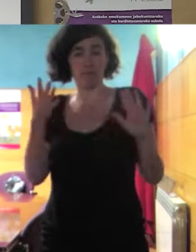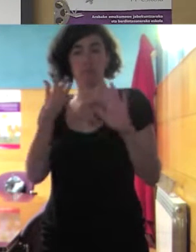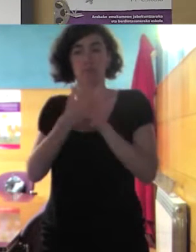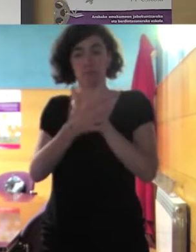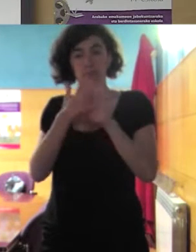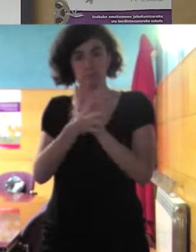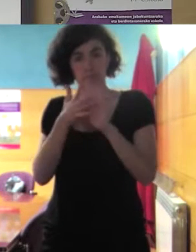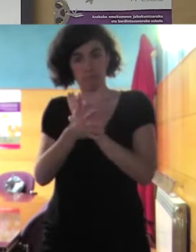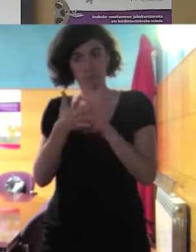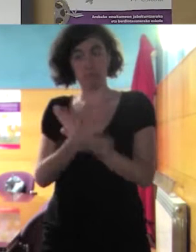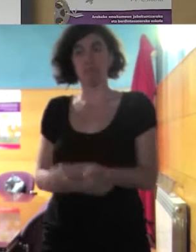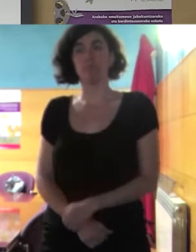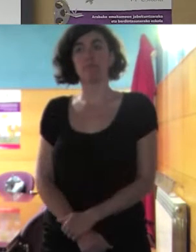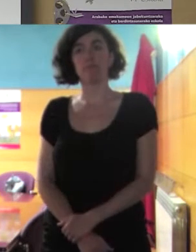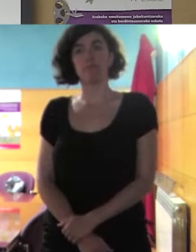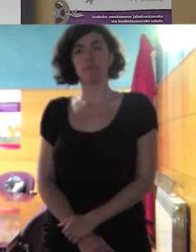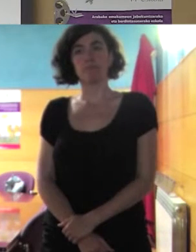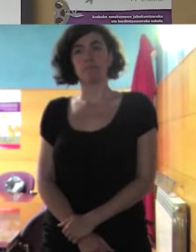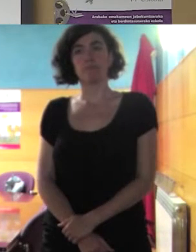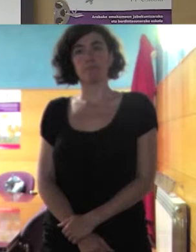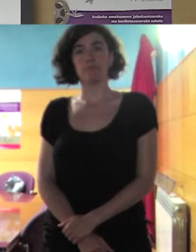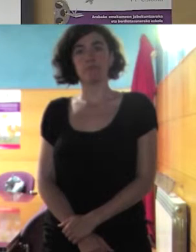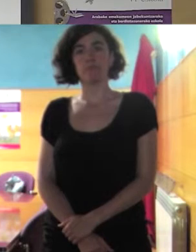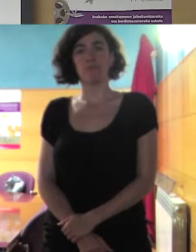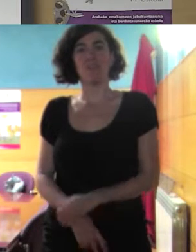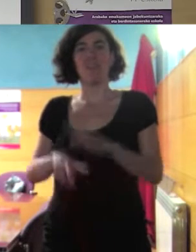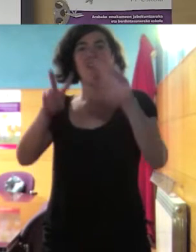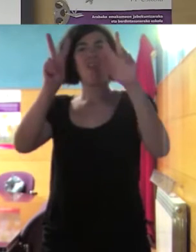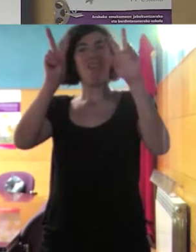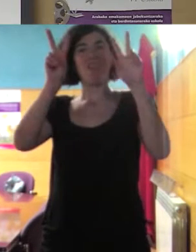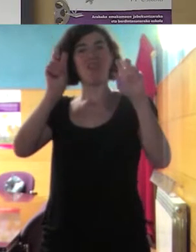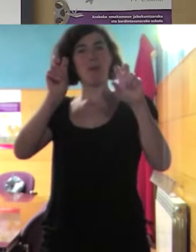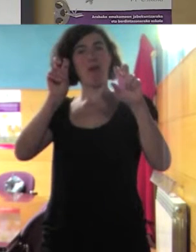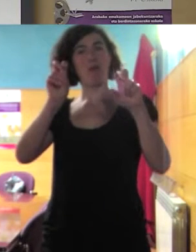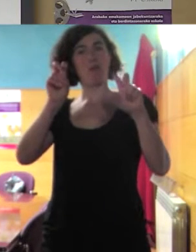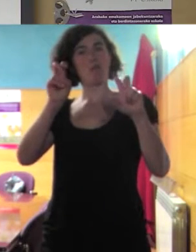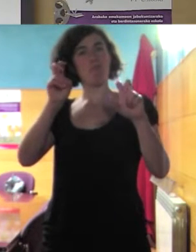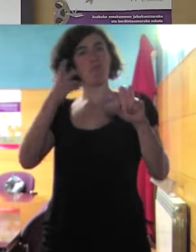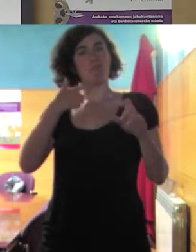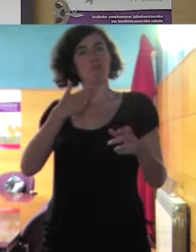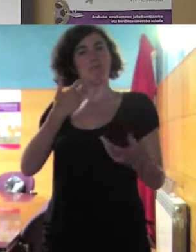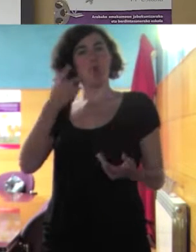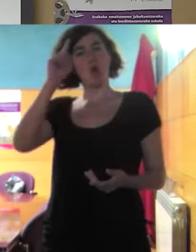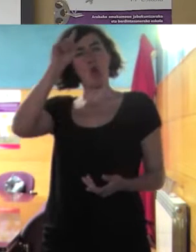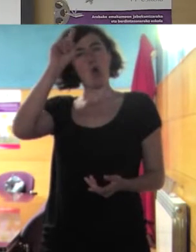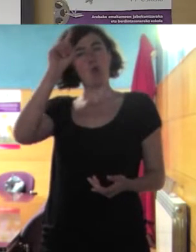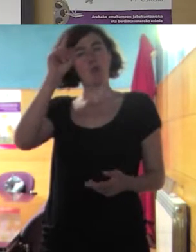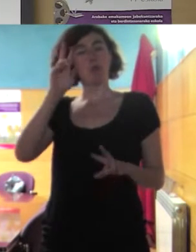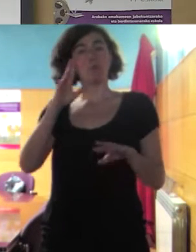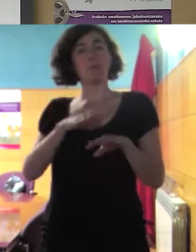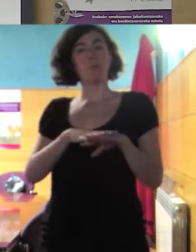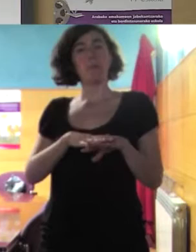nos lleva a la cuestión del relativismo cultural y es un caso que se produjo